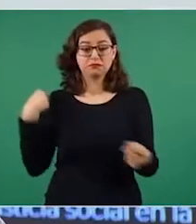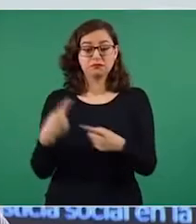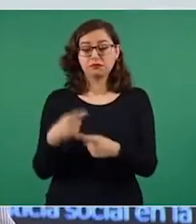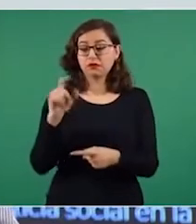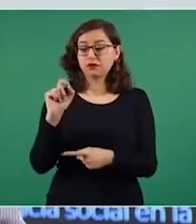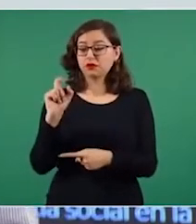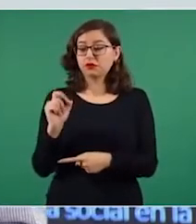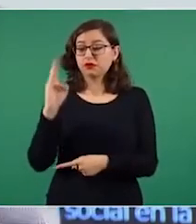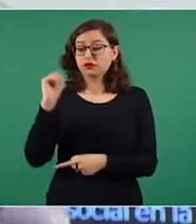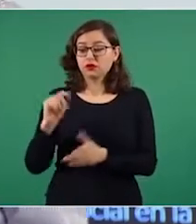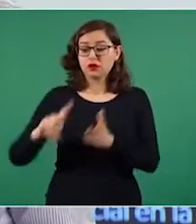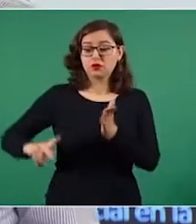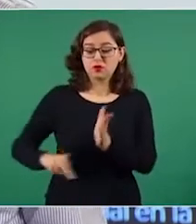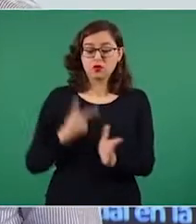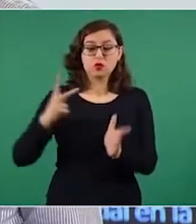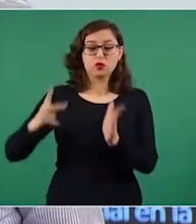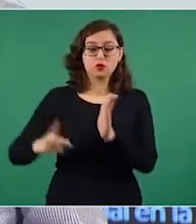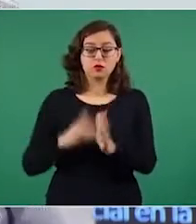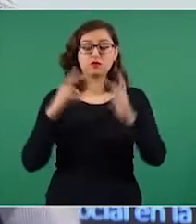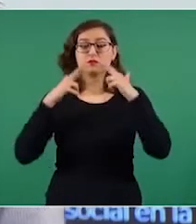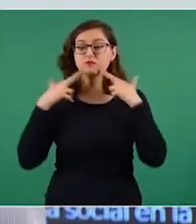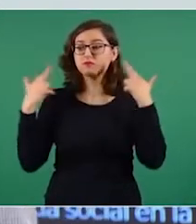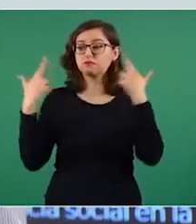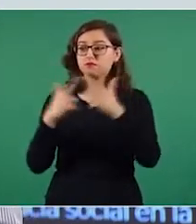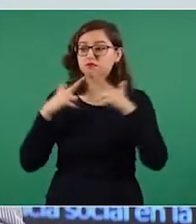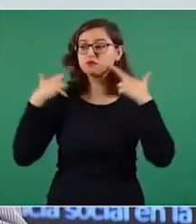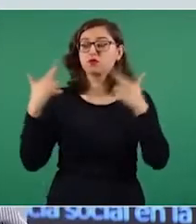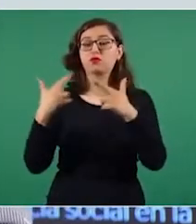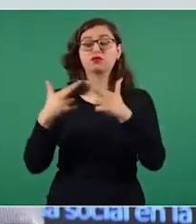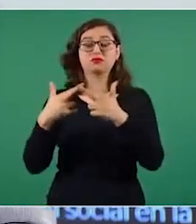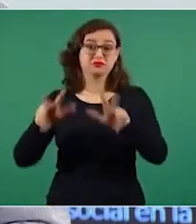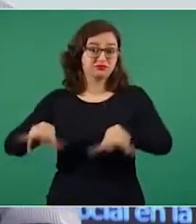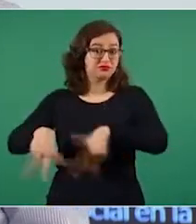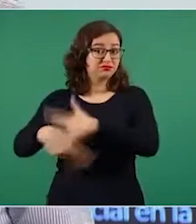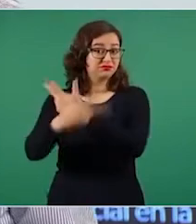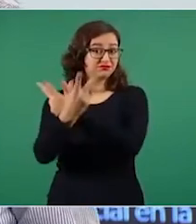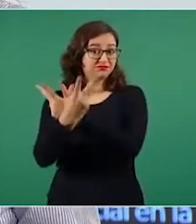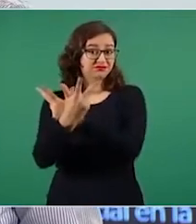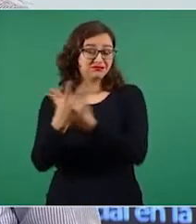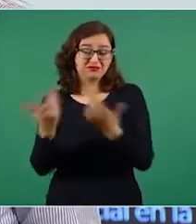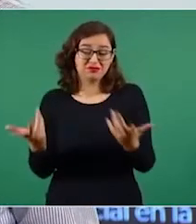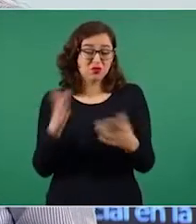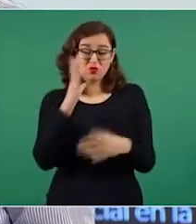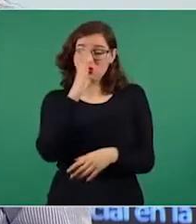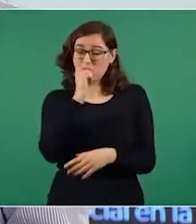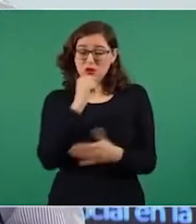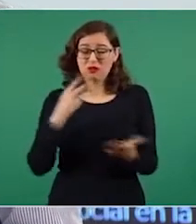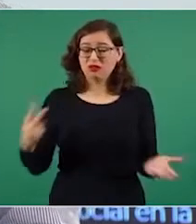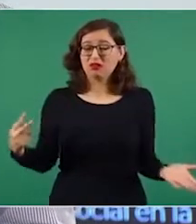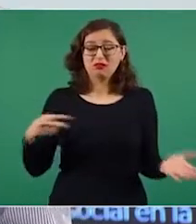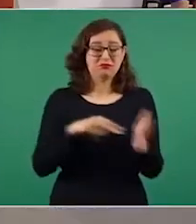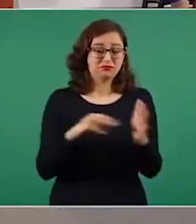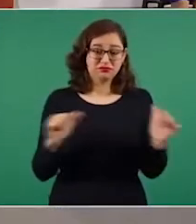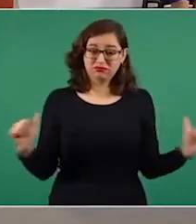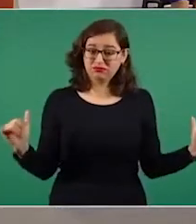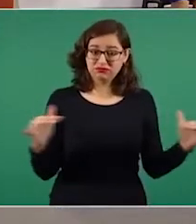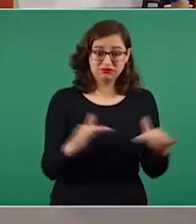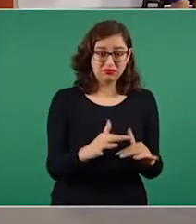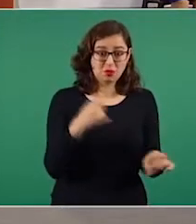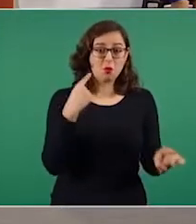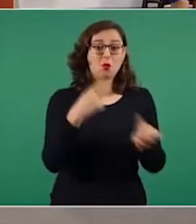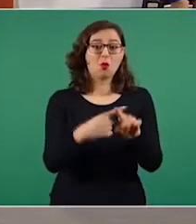reuniones virtuales debido a la pandemia por COVID con todos los sectores de la sociedad involucrados,